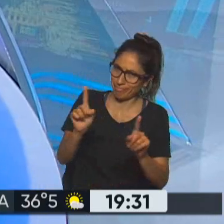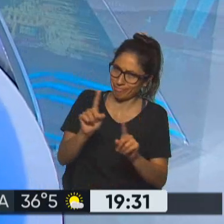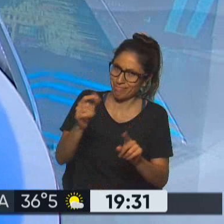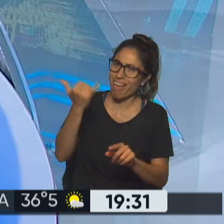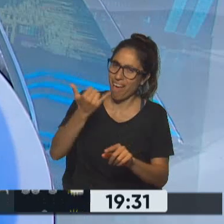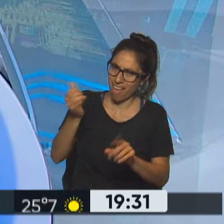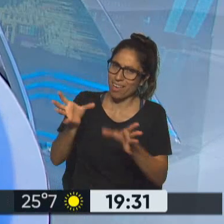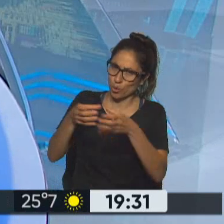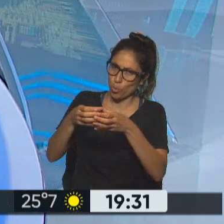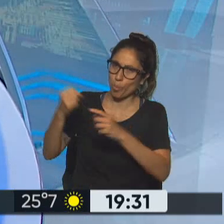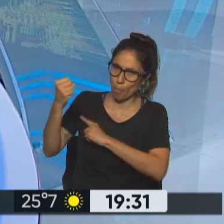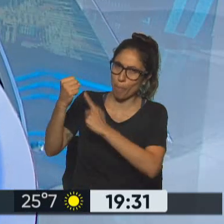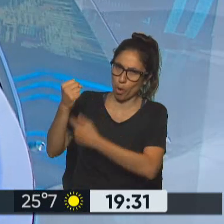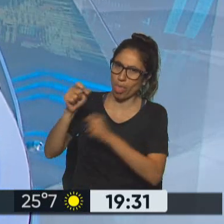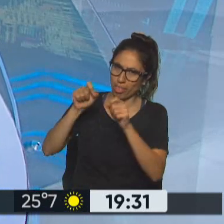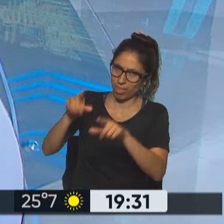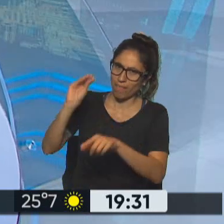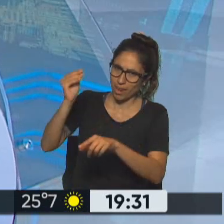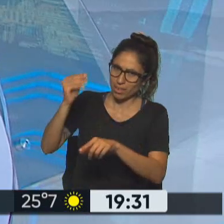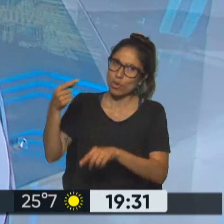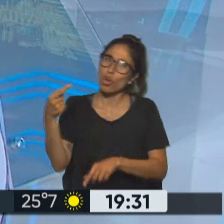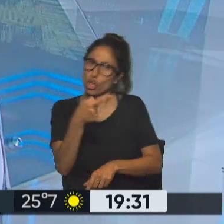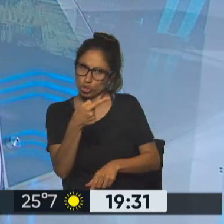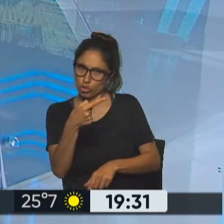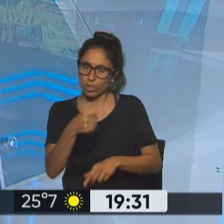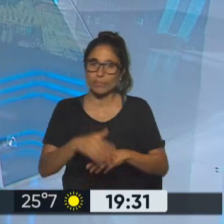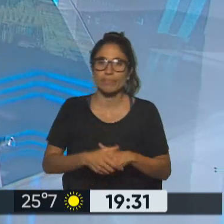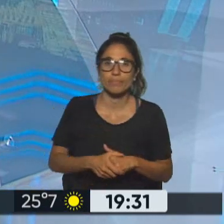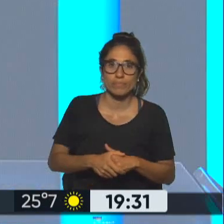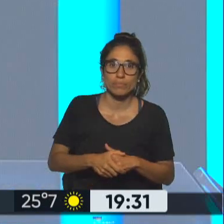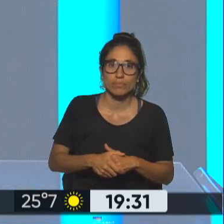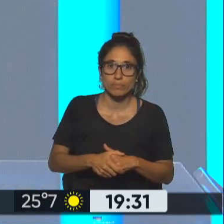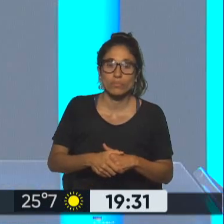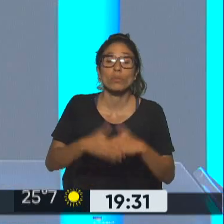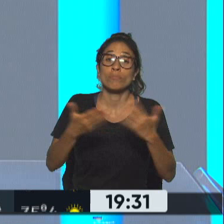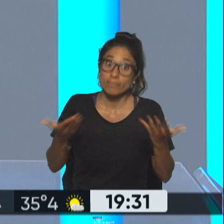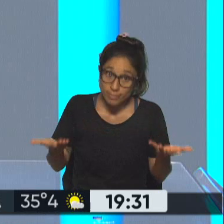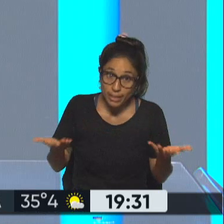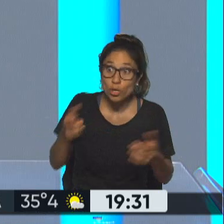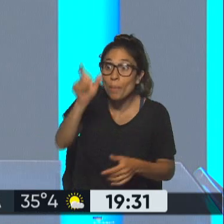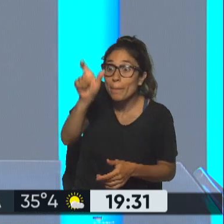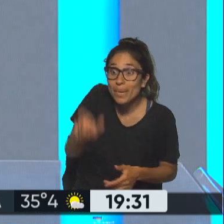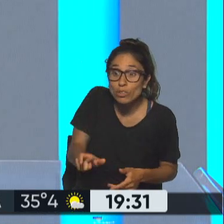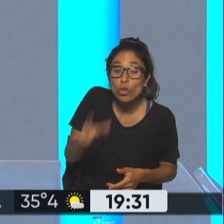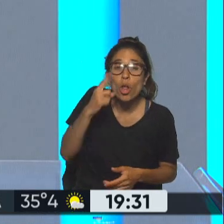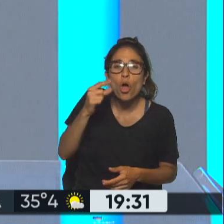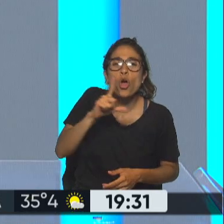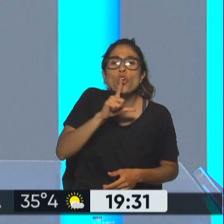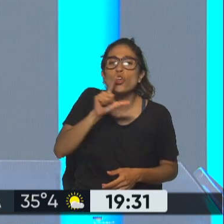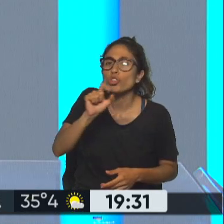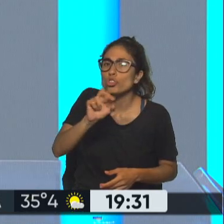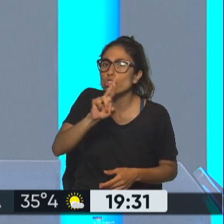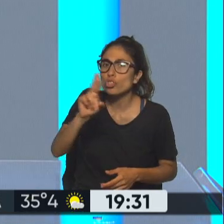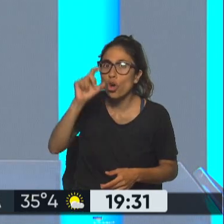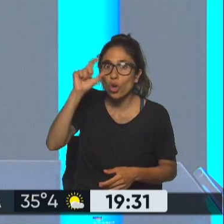hecho te decía el gobernador de Brasilia Ivanez Rocha echó a Anderson Torres que es quien estaba a cargo de la seguridad del